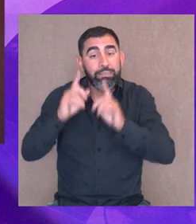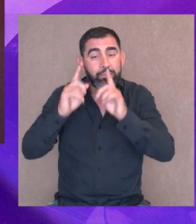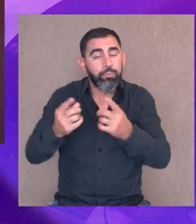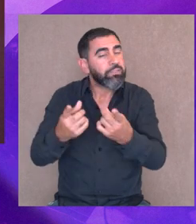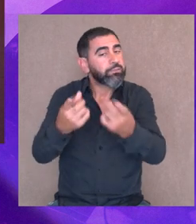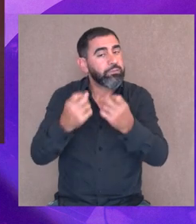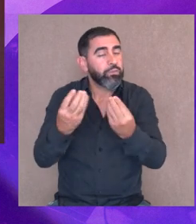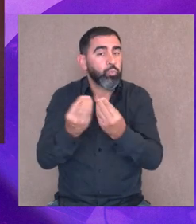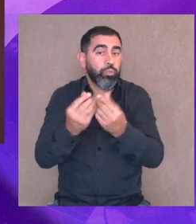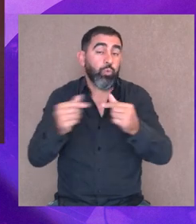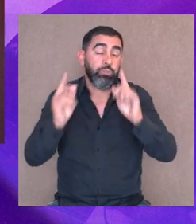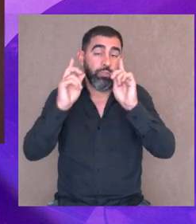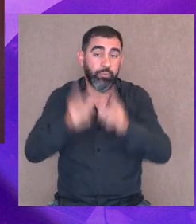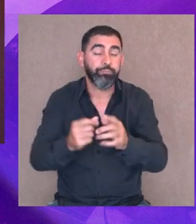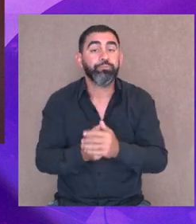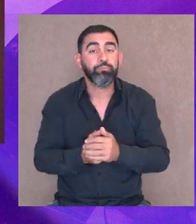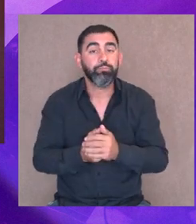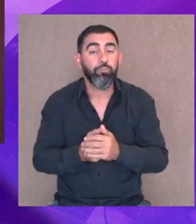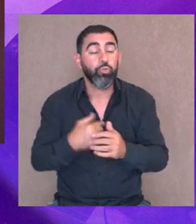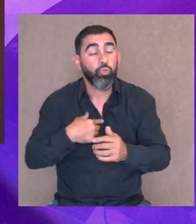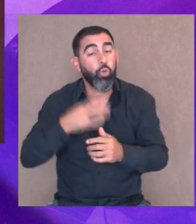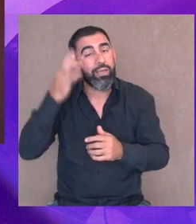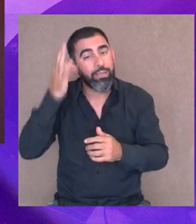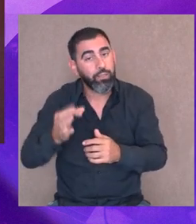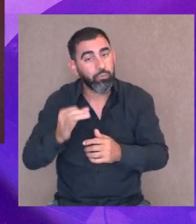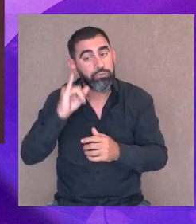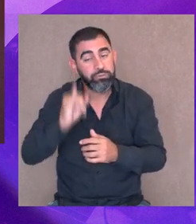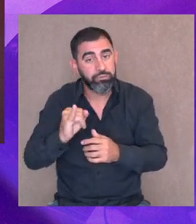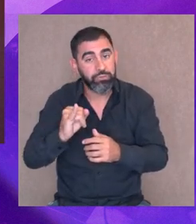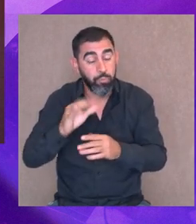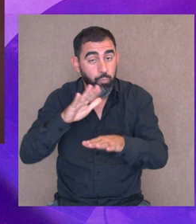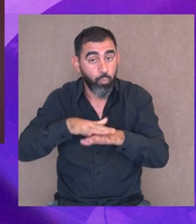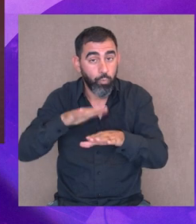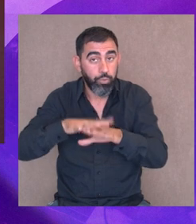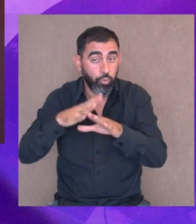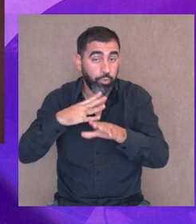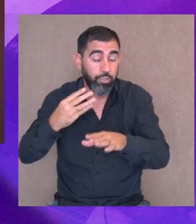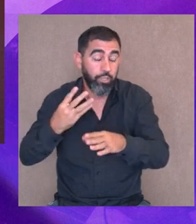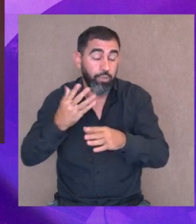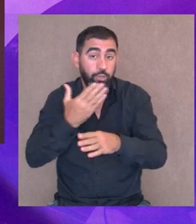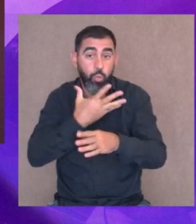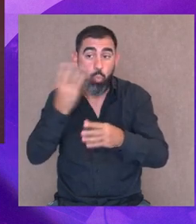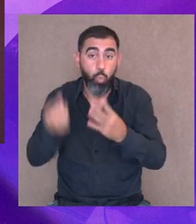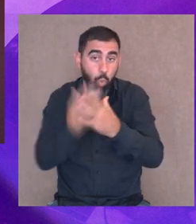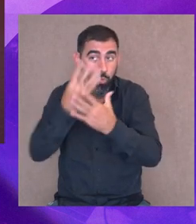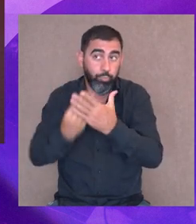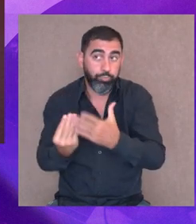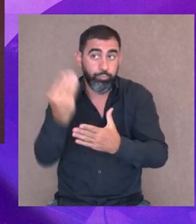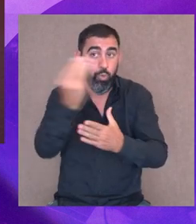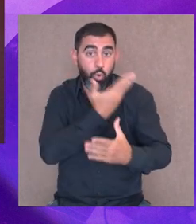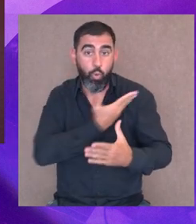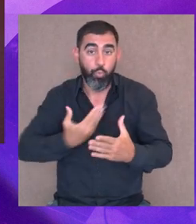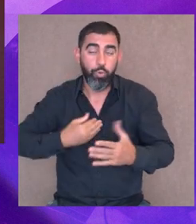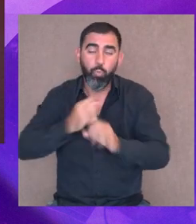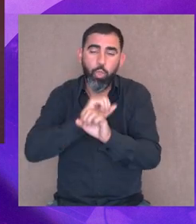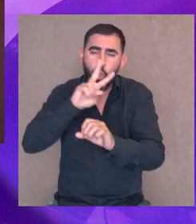ahí también se precisaría. Yo creo que si los agarramos cuando asumen, nos podríamos tener dos o tres días con un